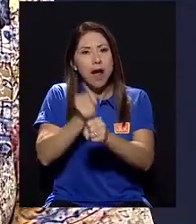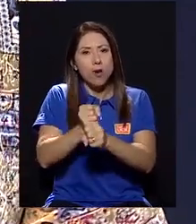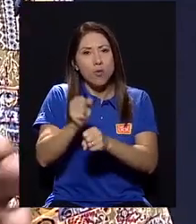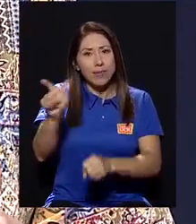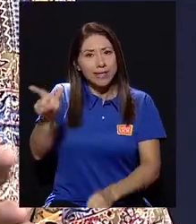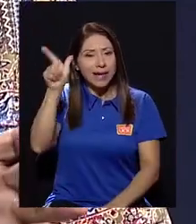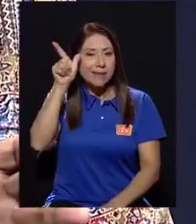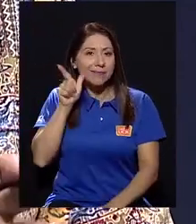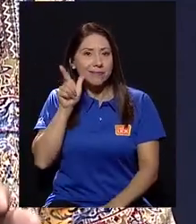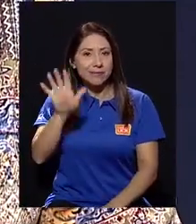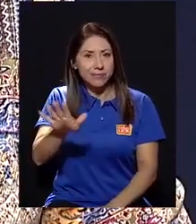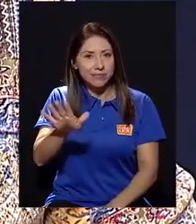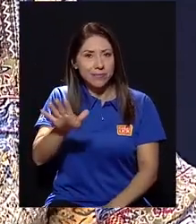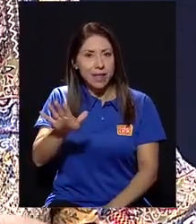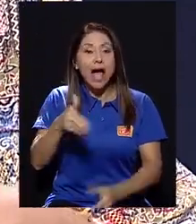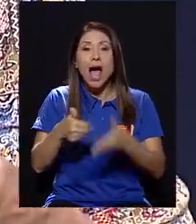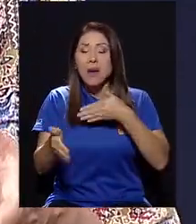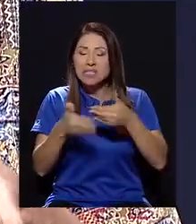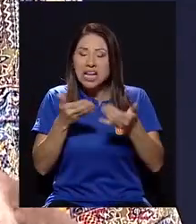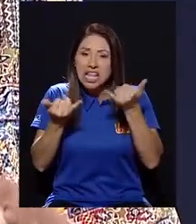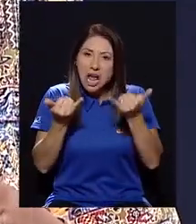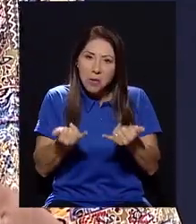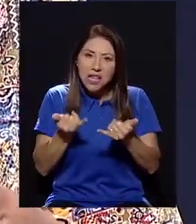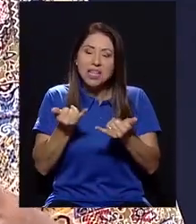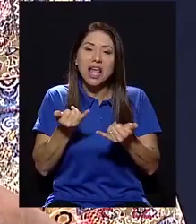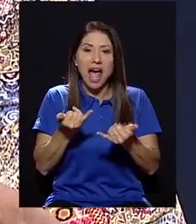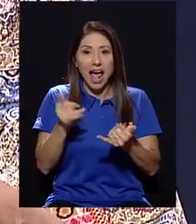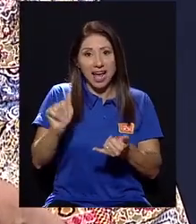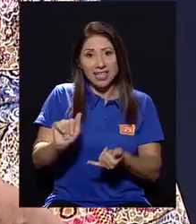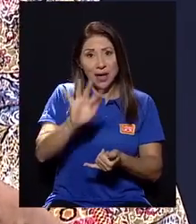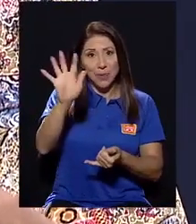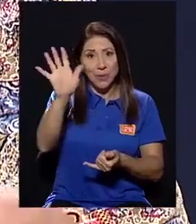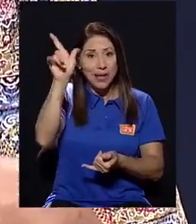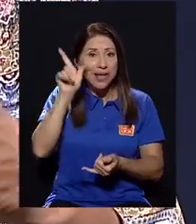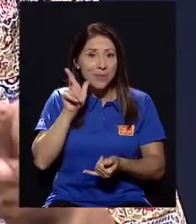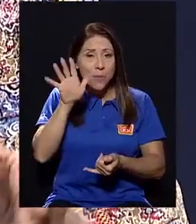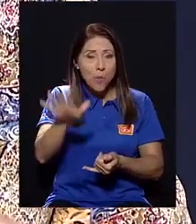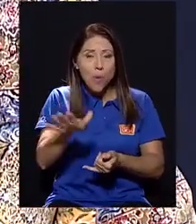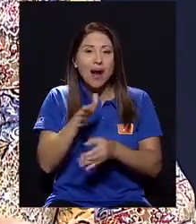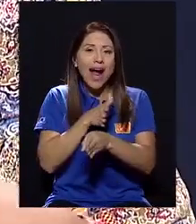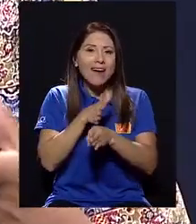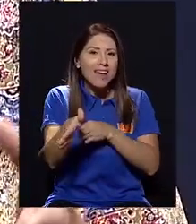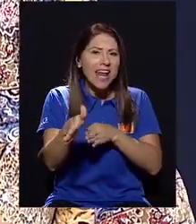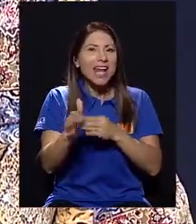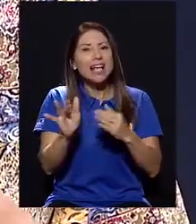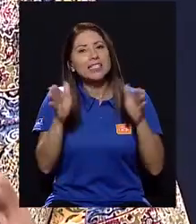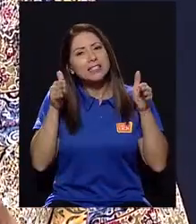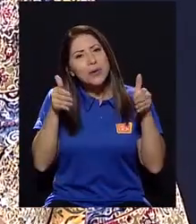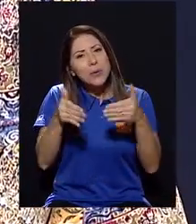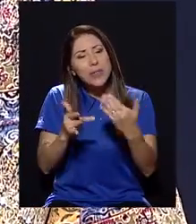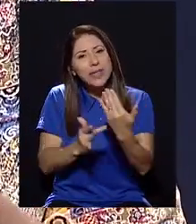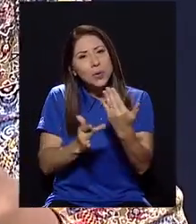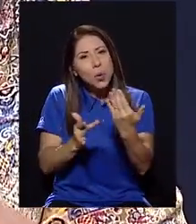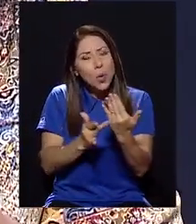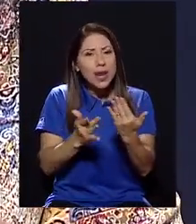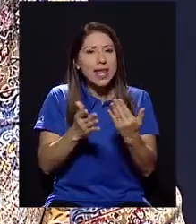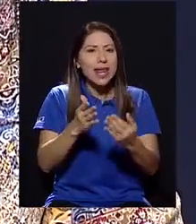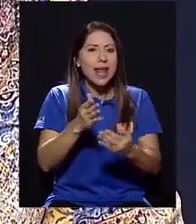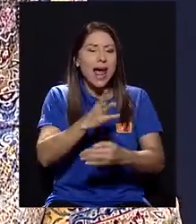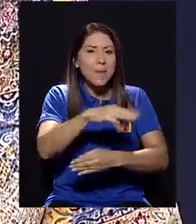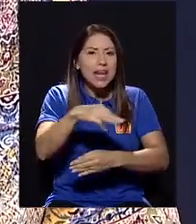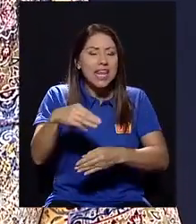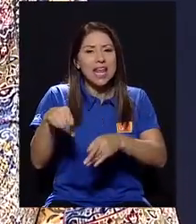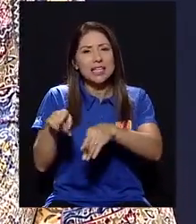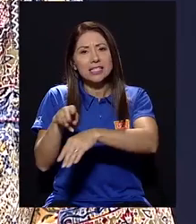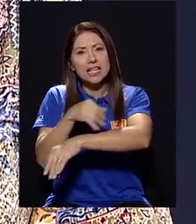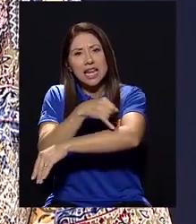A pesar de que la sede tiene carreras ahorita muy de tecnología, marina, ingenierías, la acción social